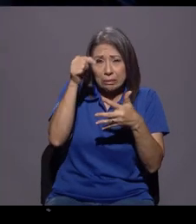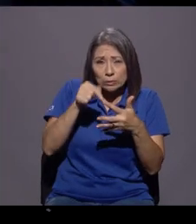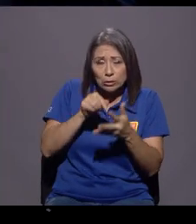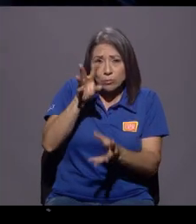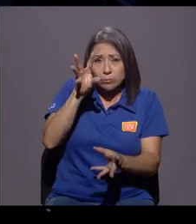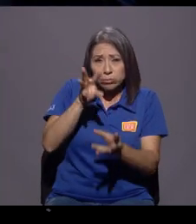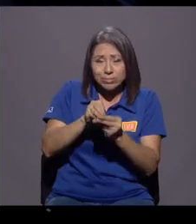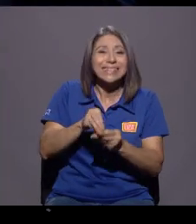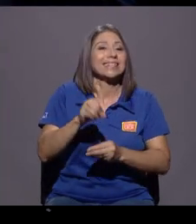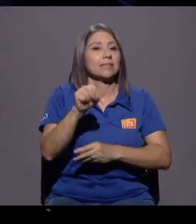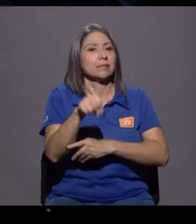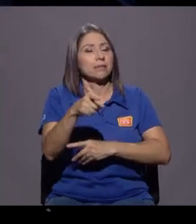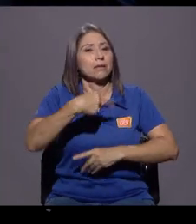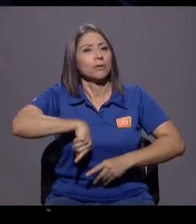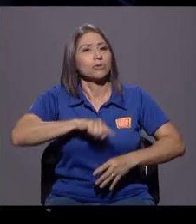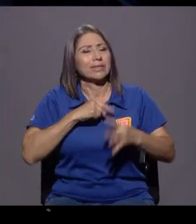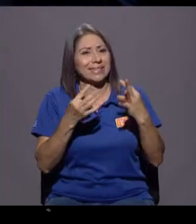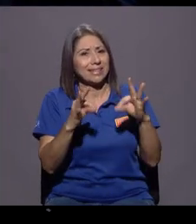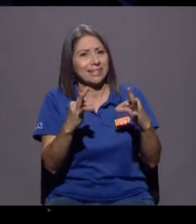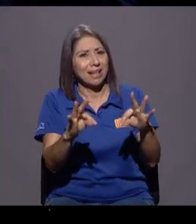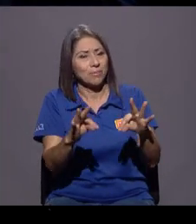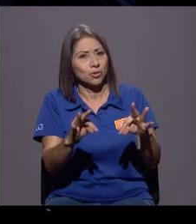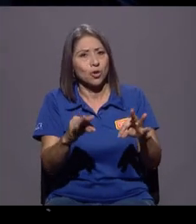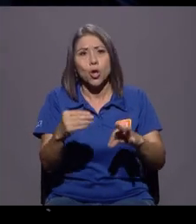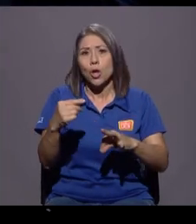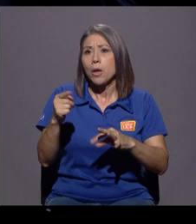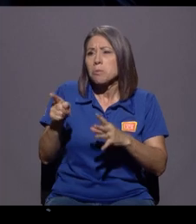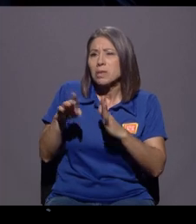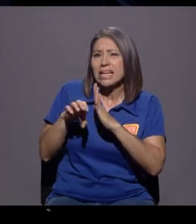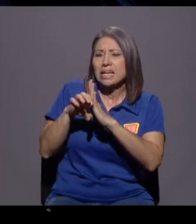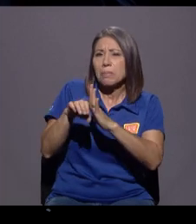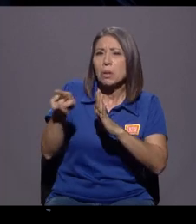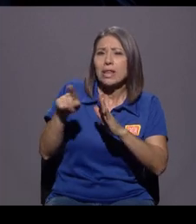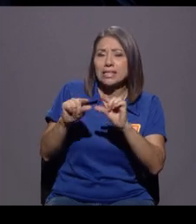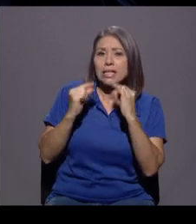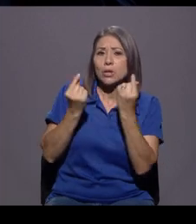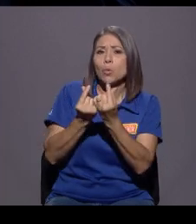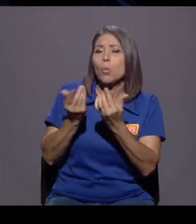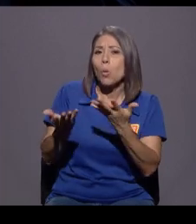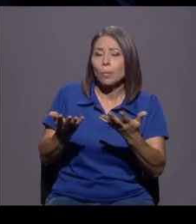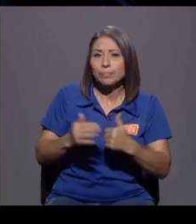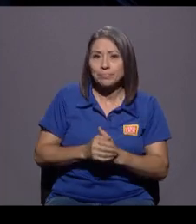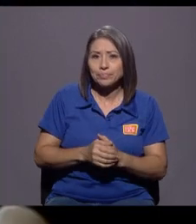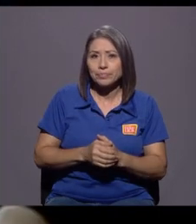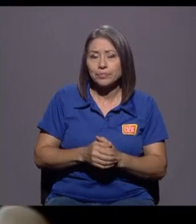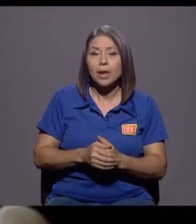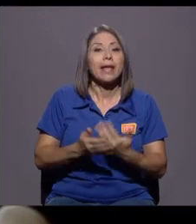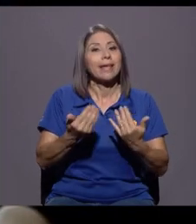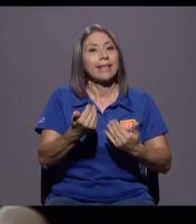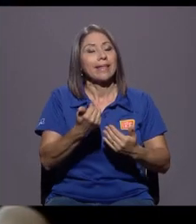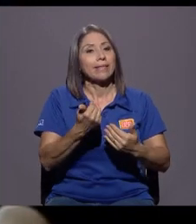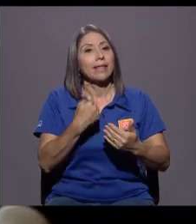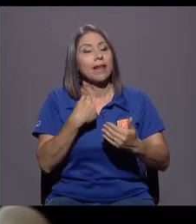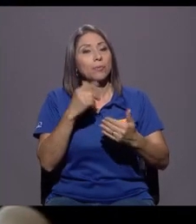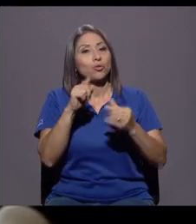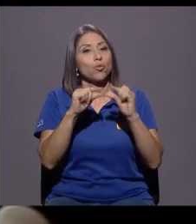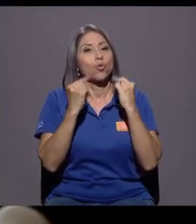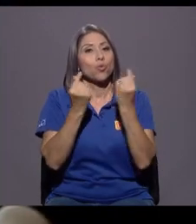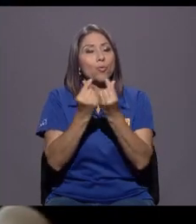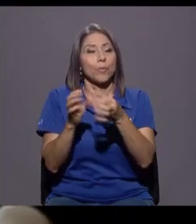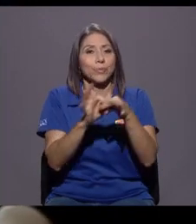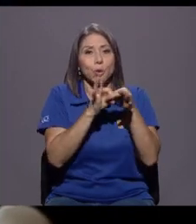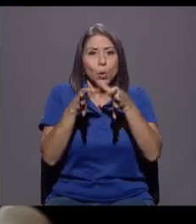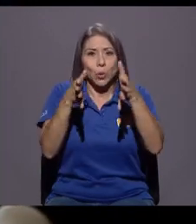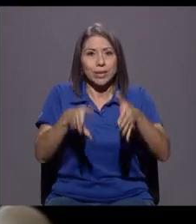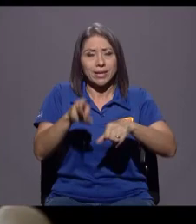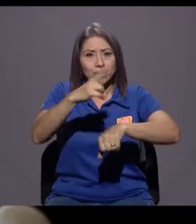intentamos es saber que cubrimos más que la cantidad de Deme ejemplo de ese grupo, para tener una noción. Tenemos un grupo de coordinadores